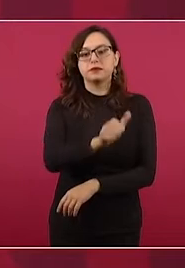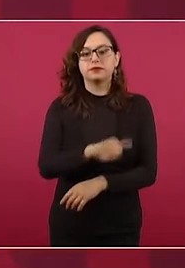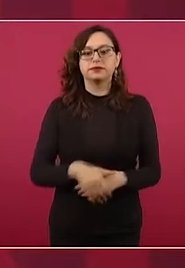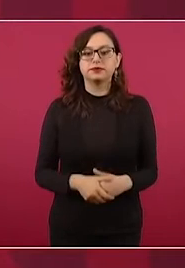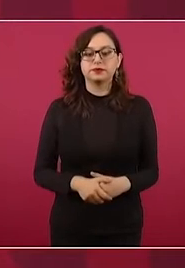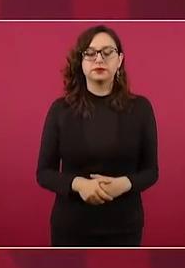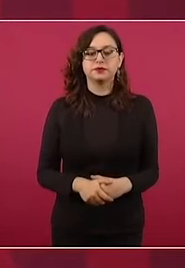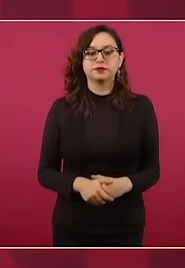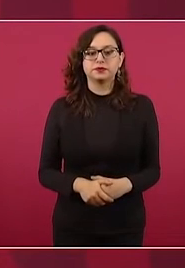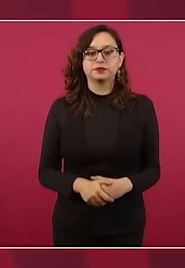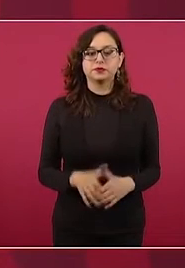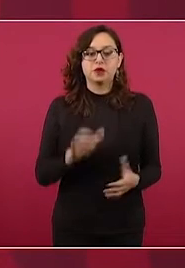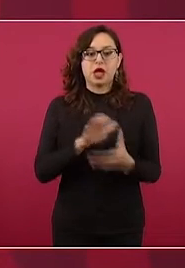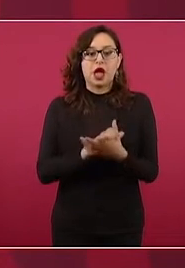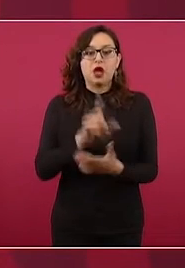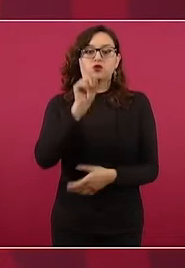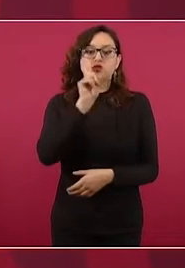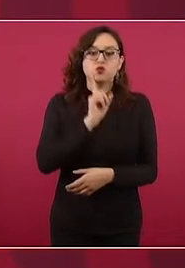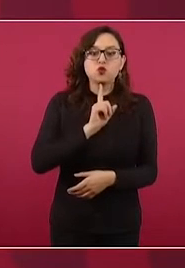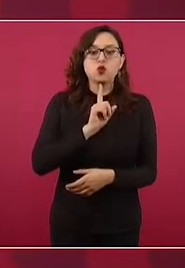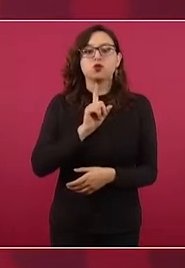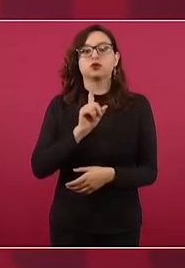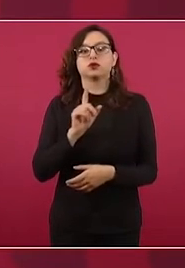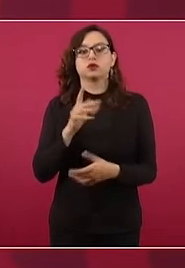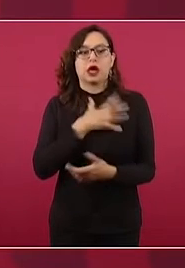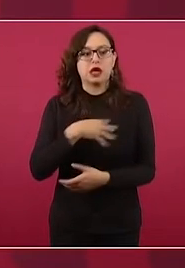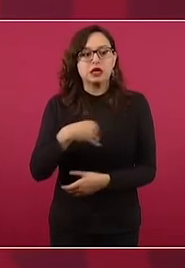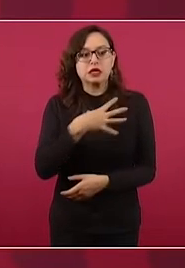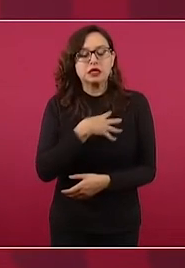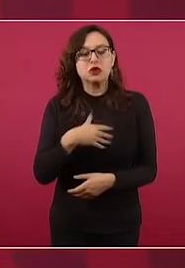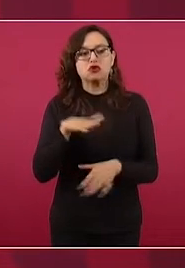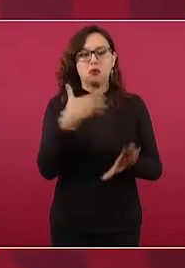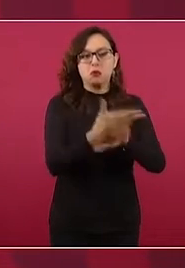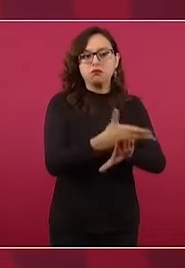No me meto con sus esposas ni con sus hijos.